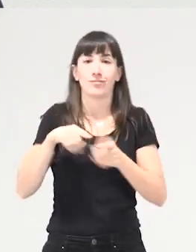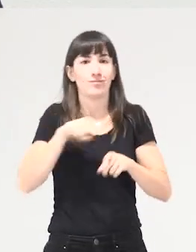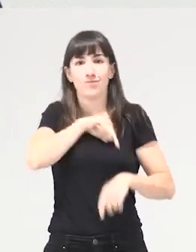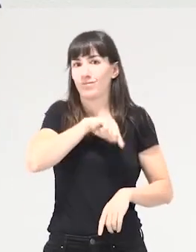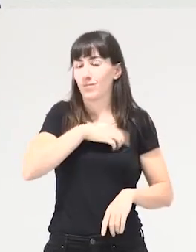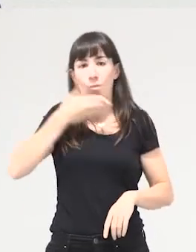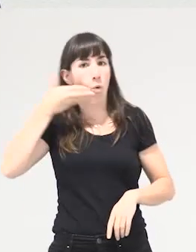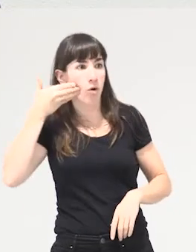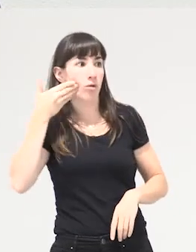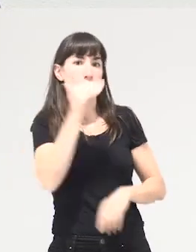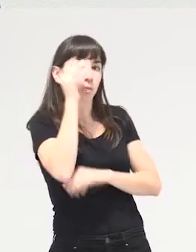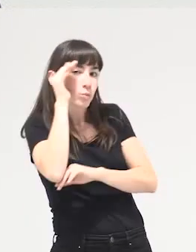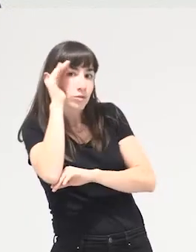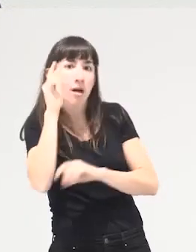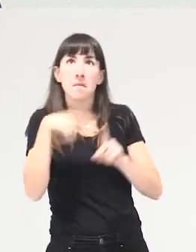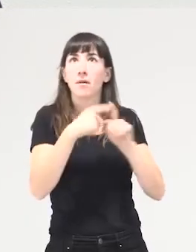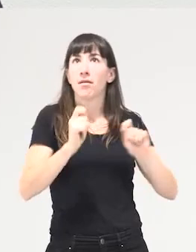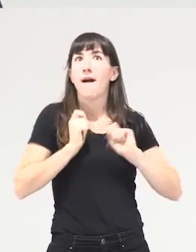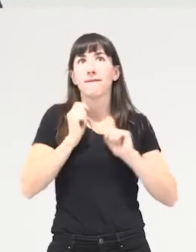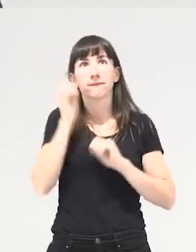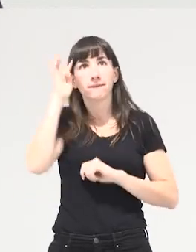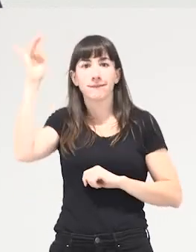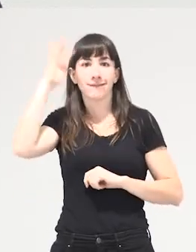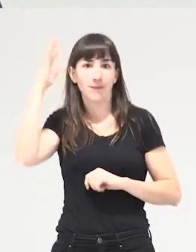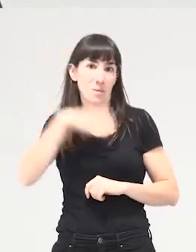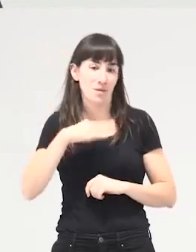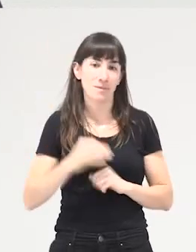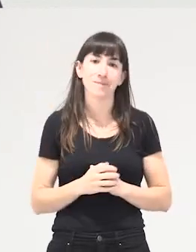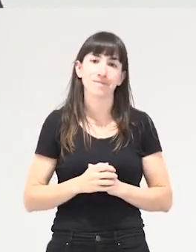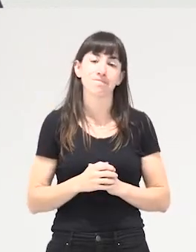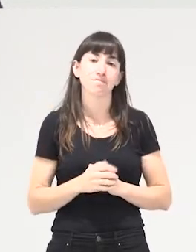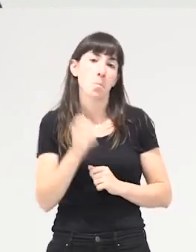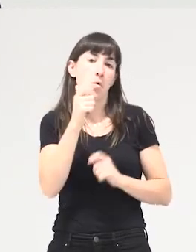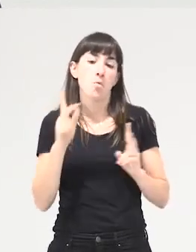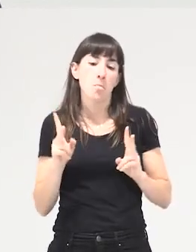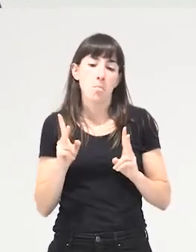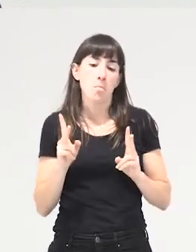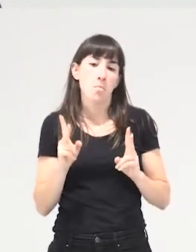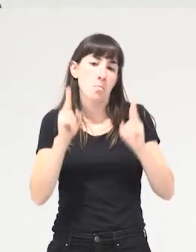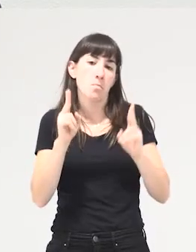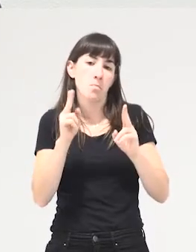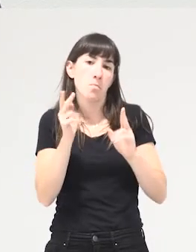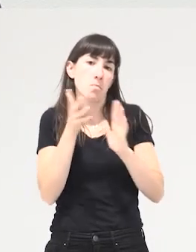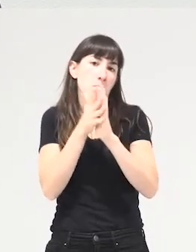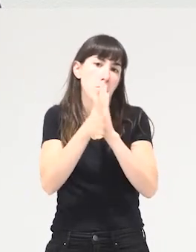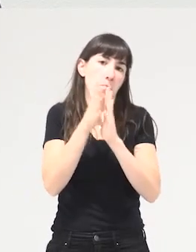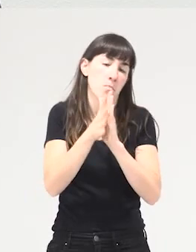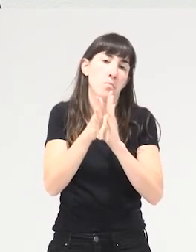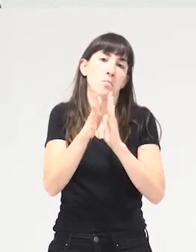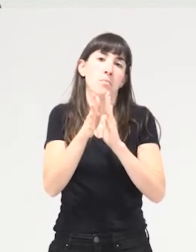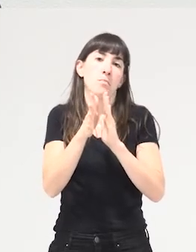como también inspirarnos, ¿no?, con su trabajo. Así que, bueno, por citar sus